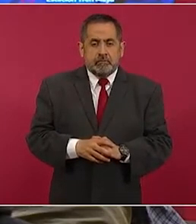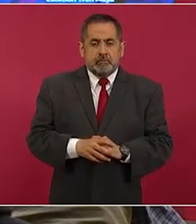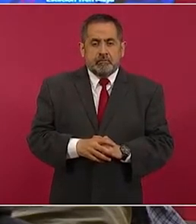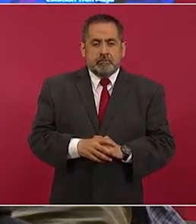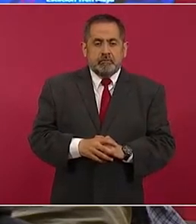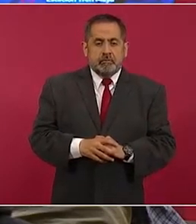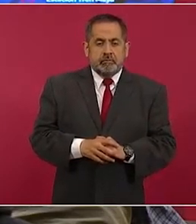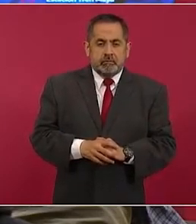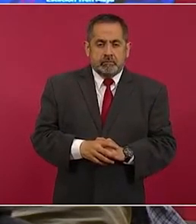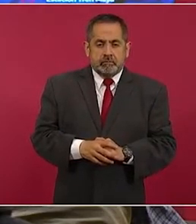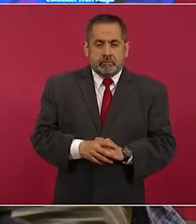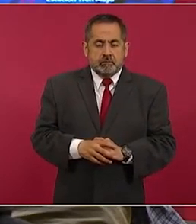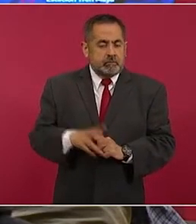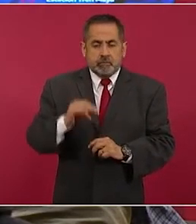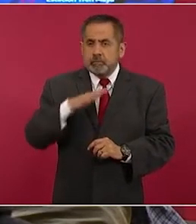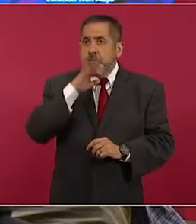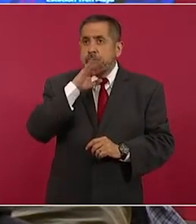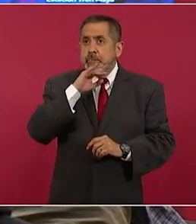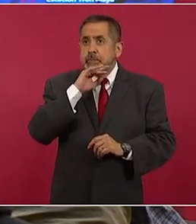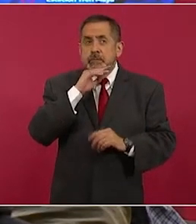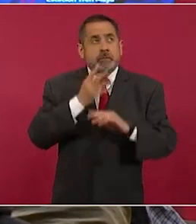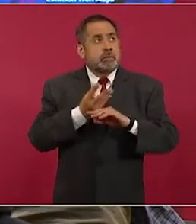no hay contaminación